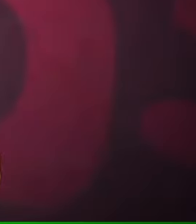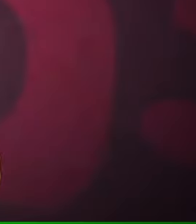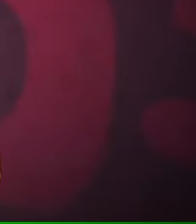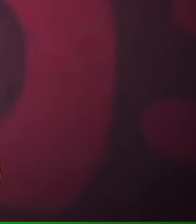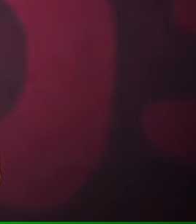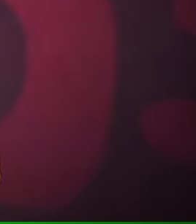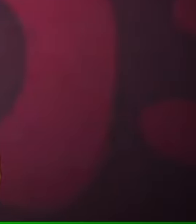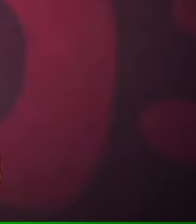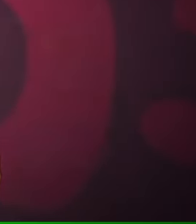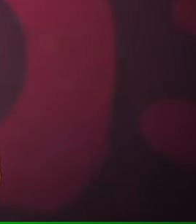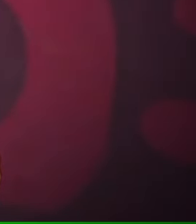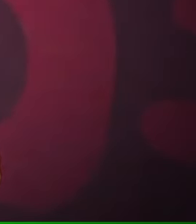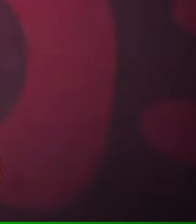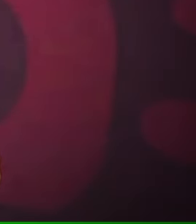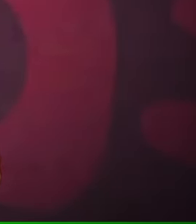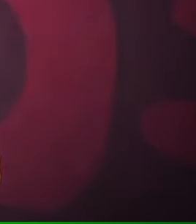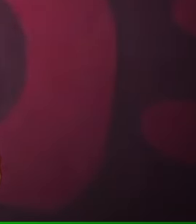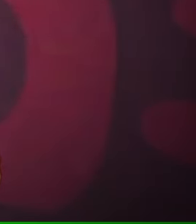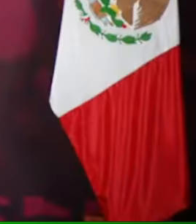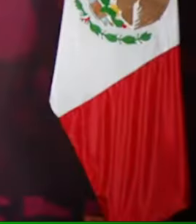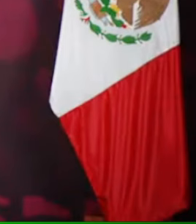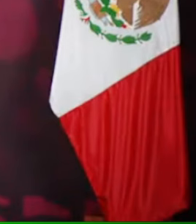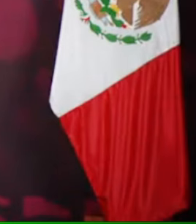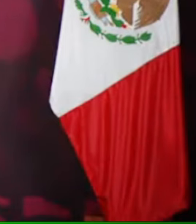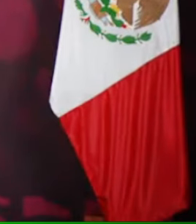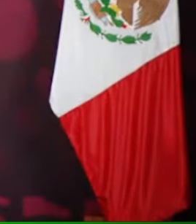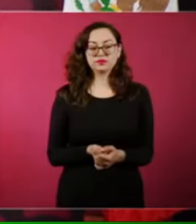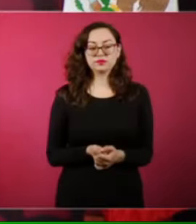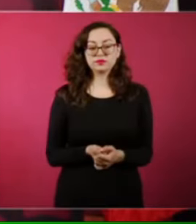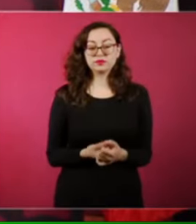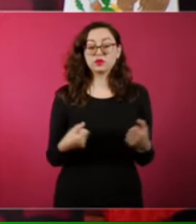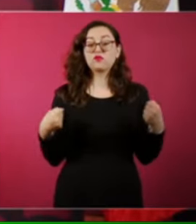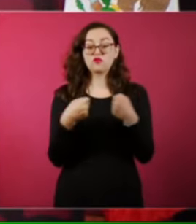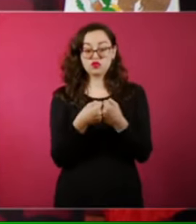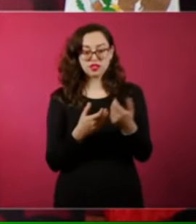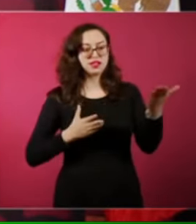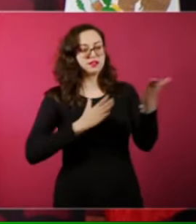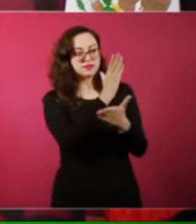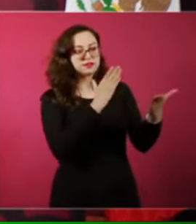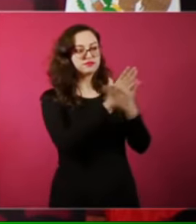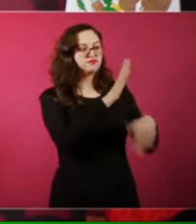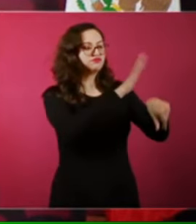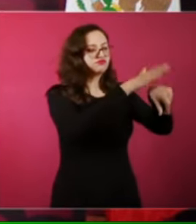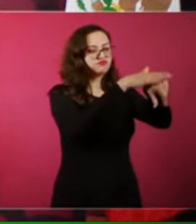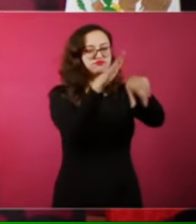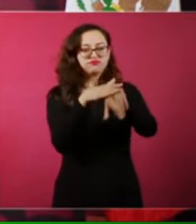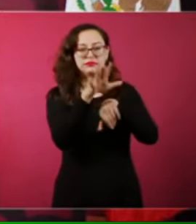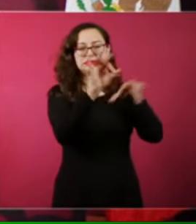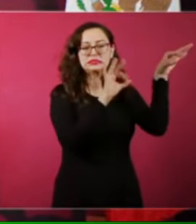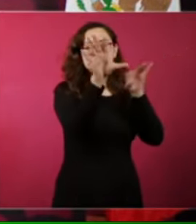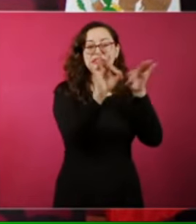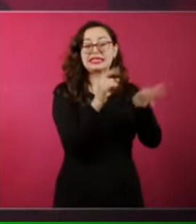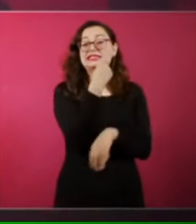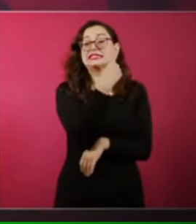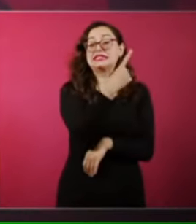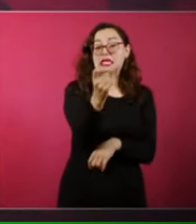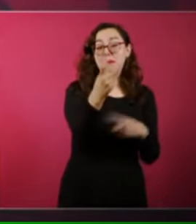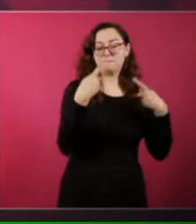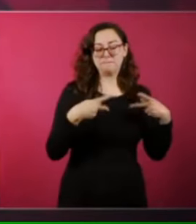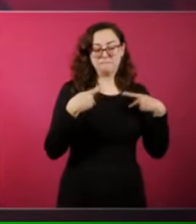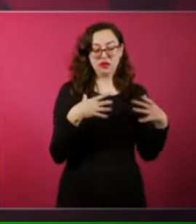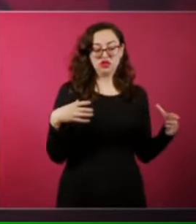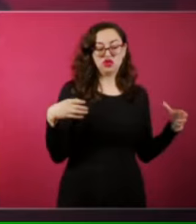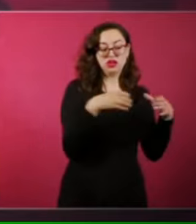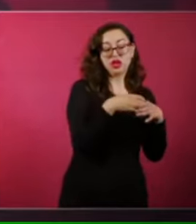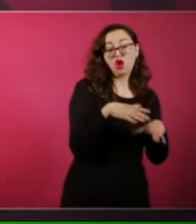Reúne como a cien combatientes en contra de Porfirio Díaz. Y como era